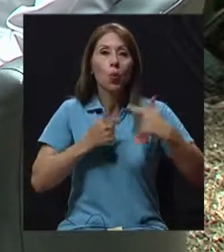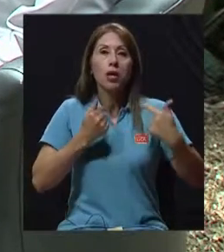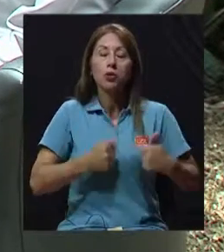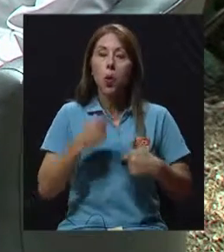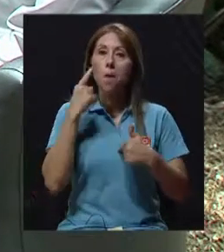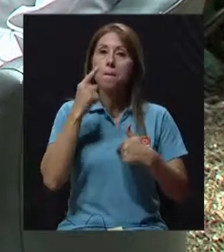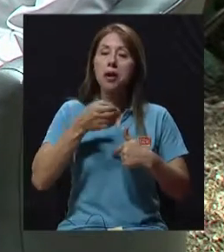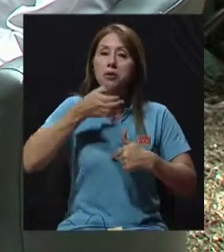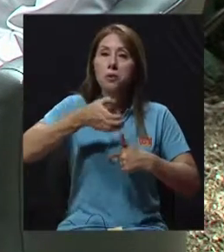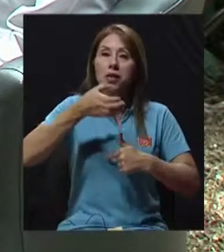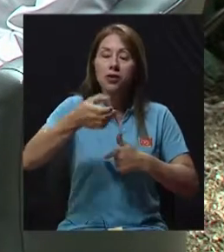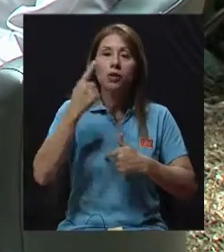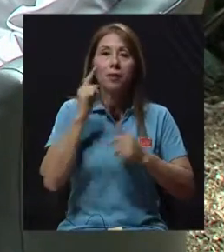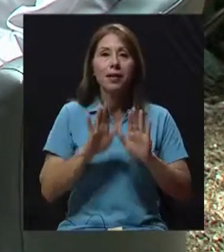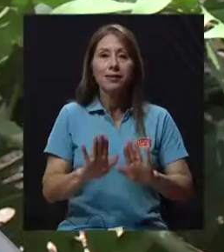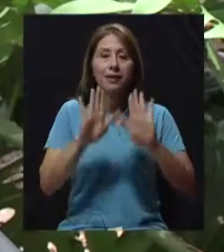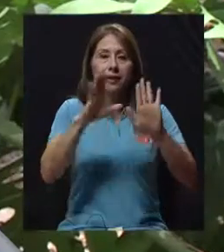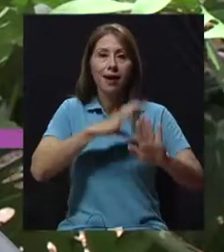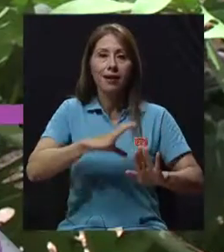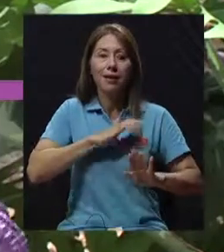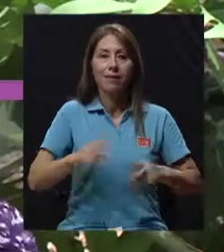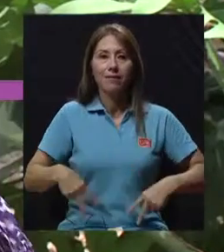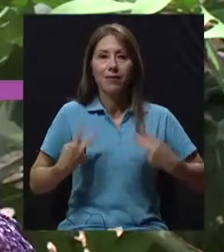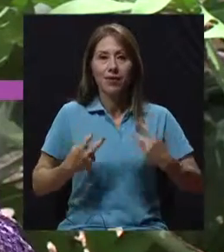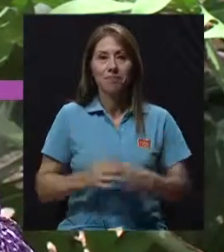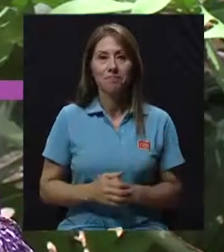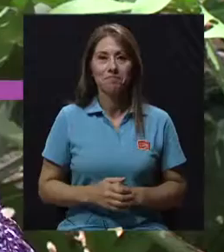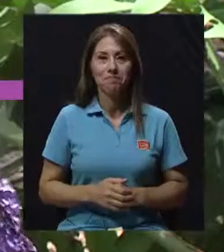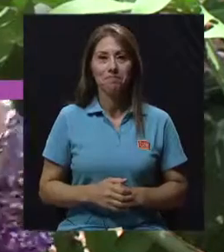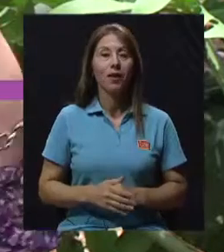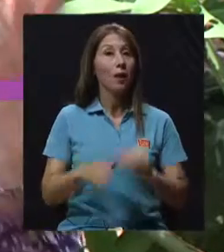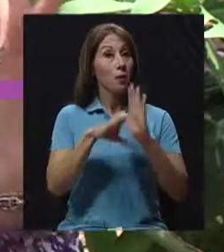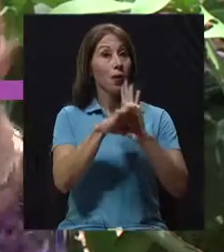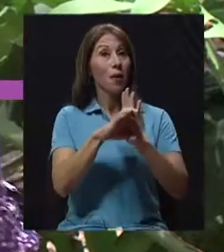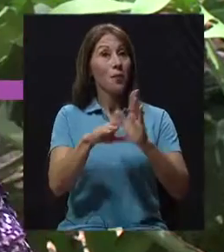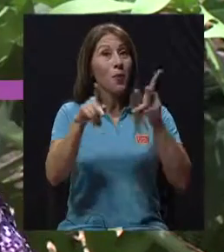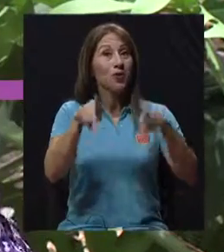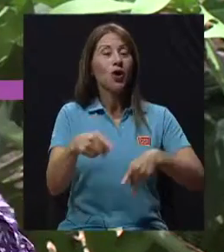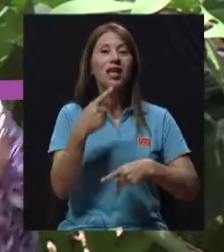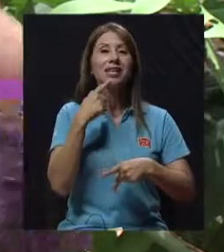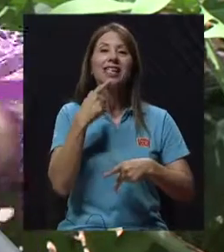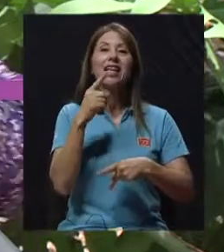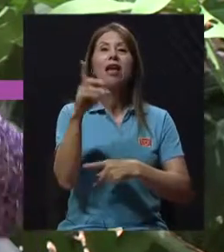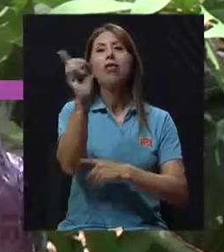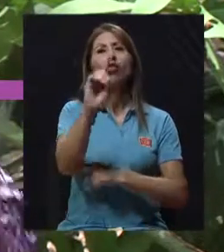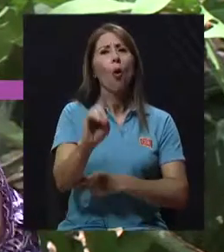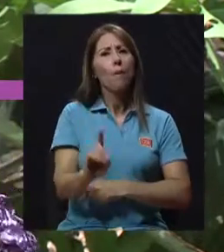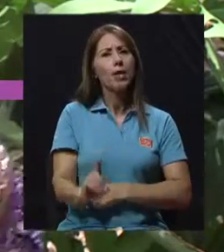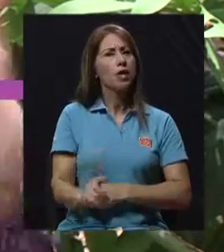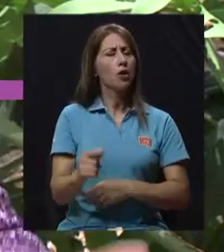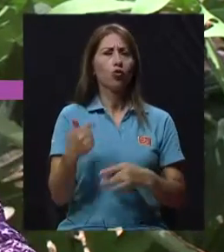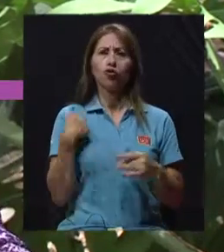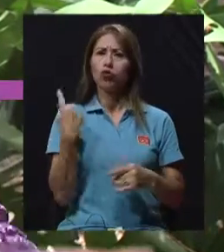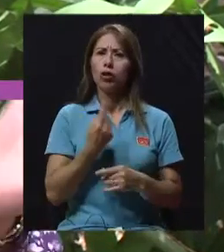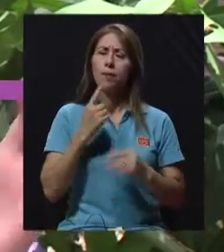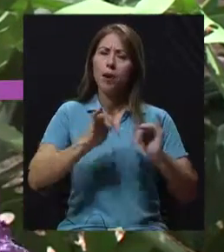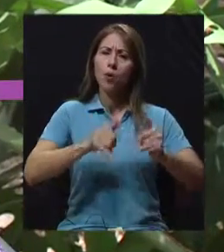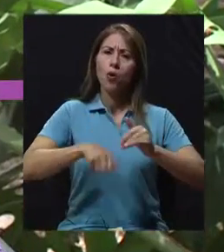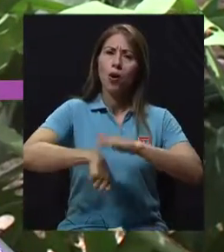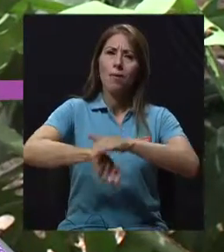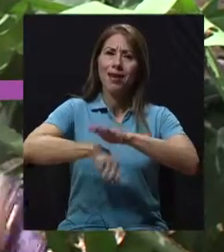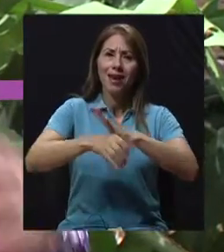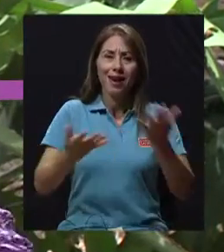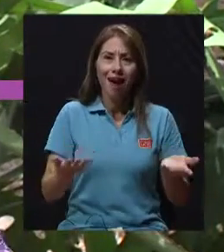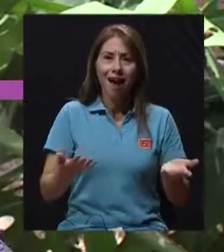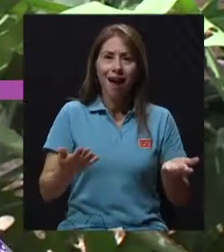tener una excelente calidad de vida. Y doctor, hablábamos de las personas que los domingos por ejemplo dicen yo voy a jugar una mejenga, principalmente los hombres,